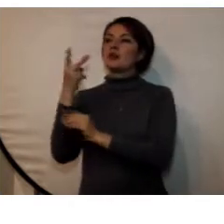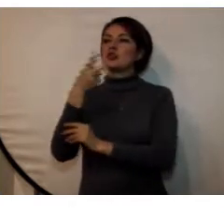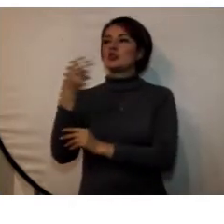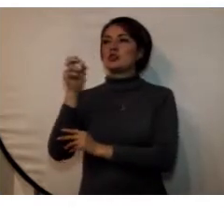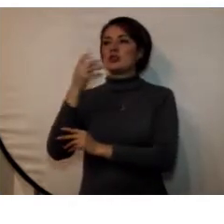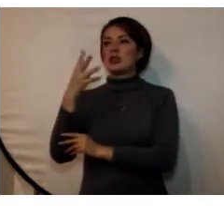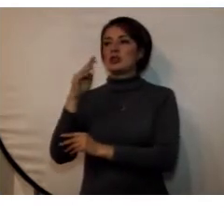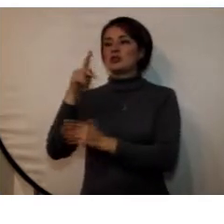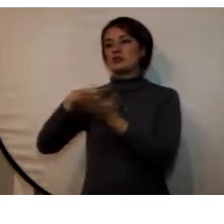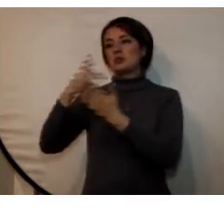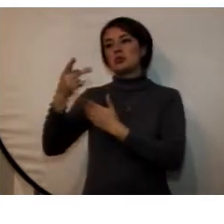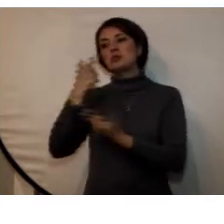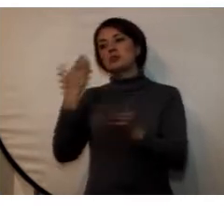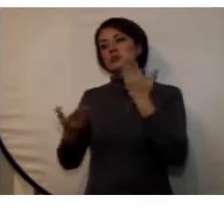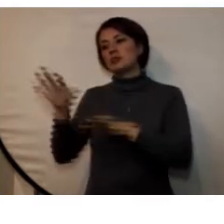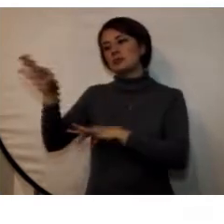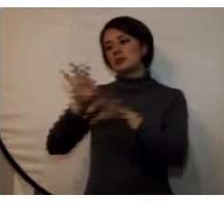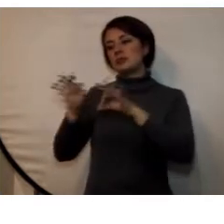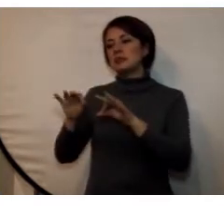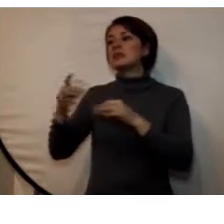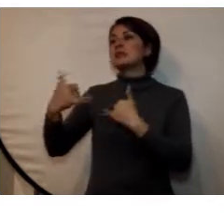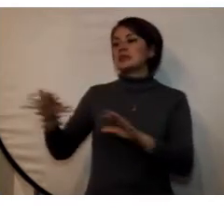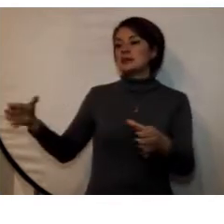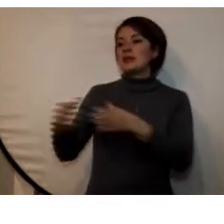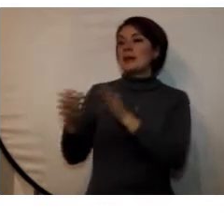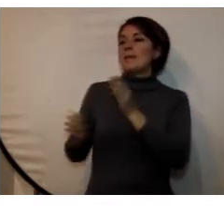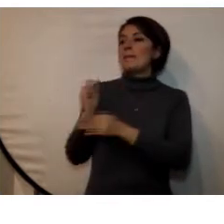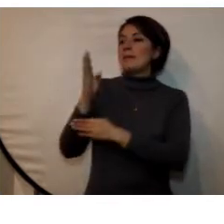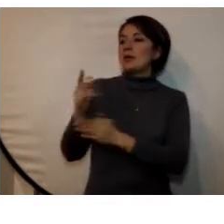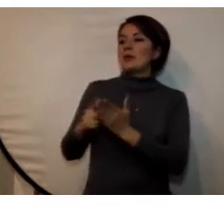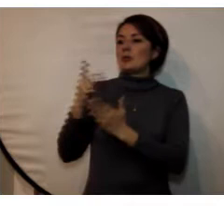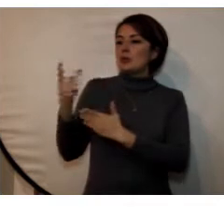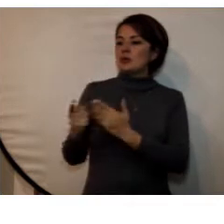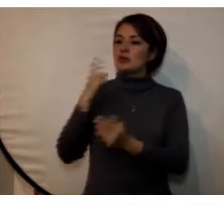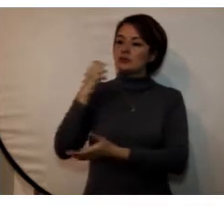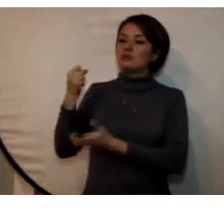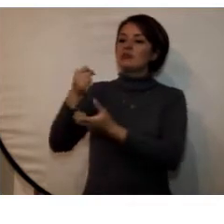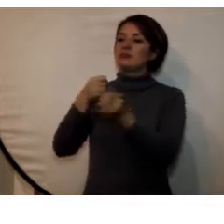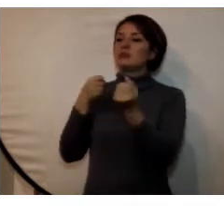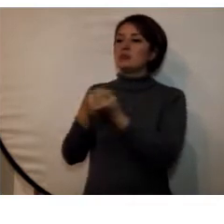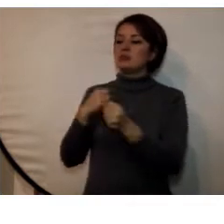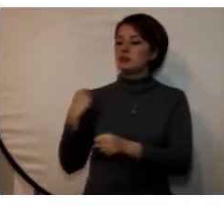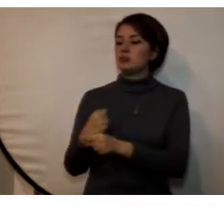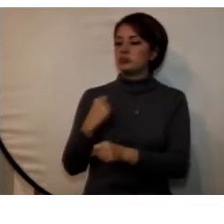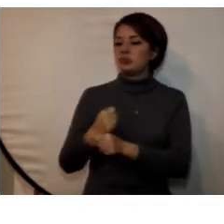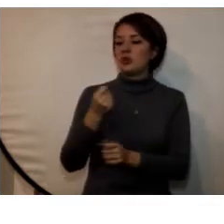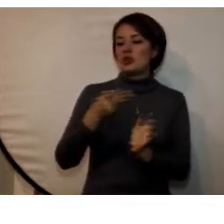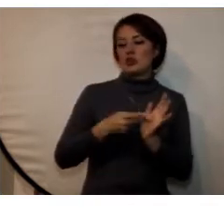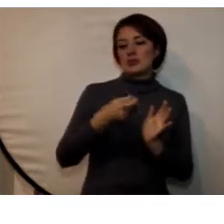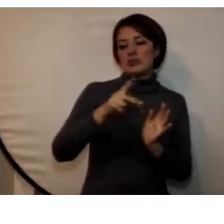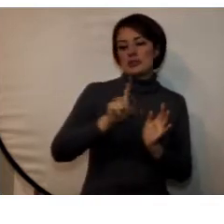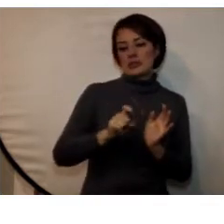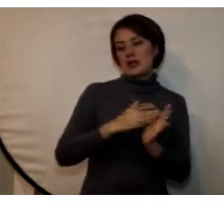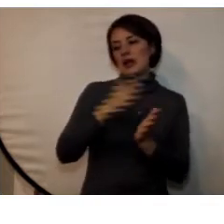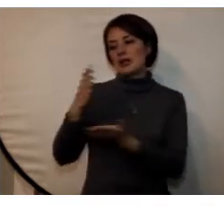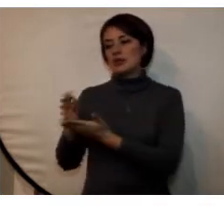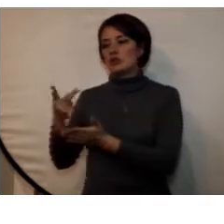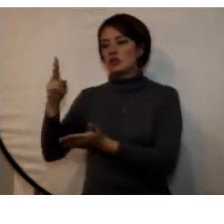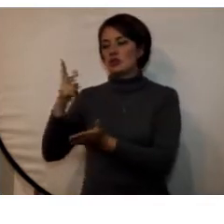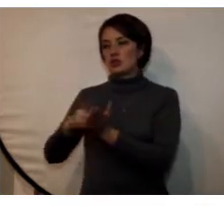proyectos elegibles de los cuales se conformó el banco de proyectos financiales a ejecutar en las vigencias 2016 y 2017